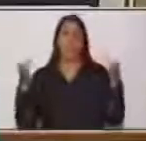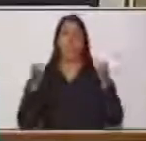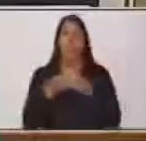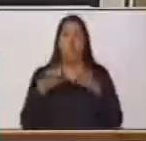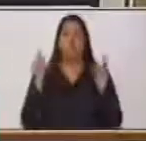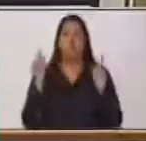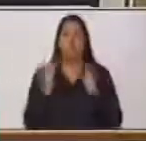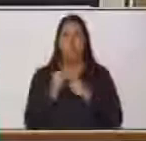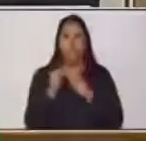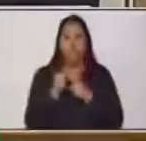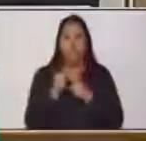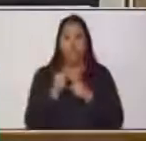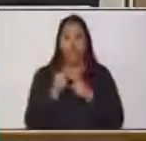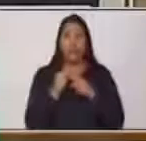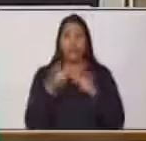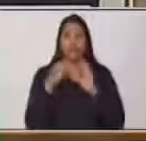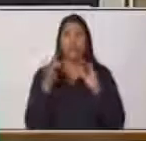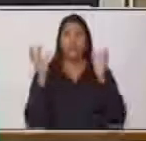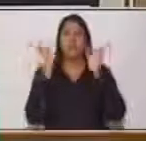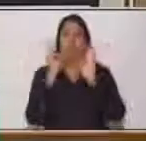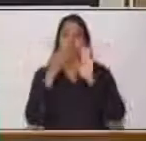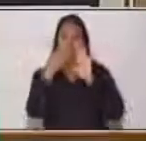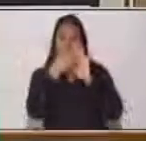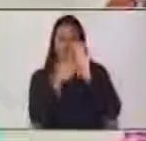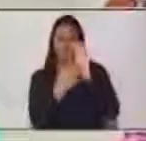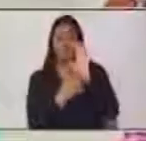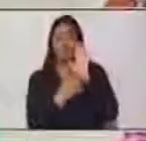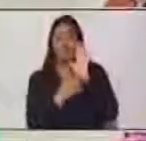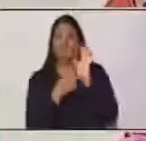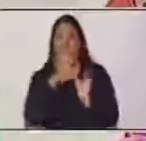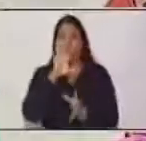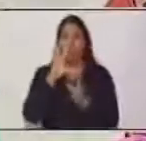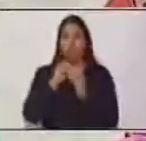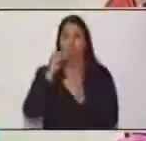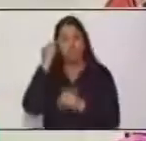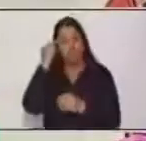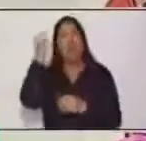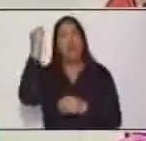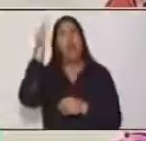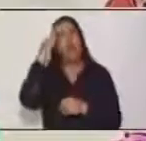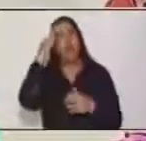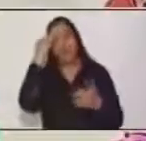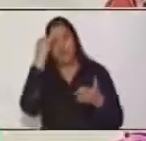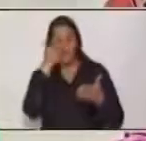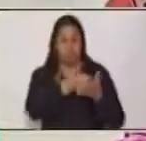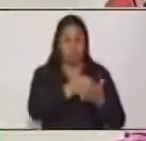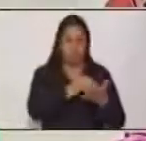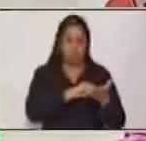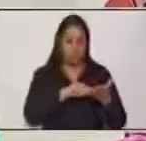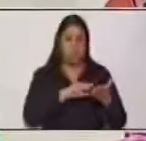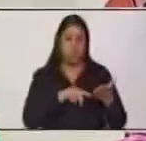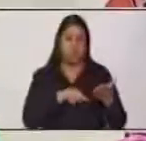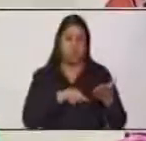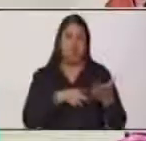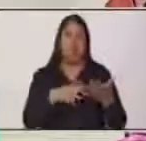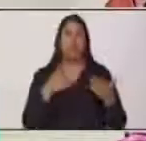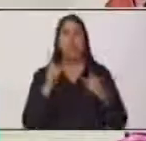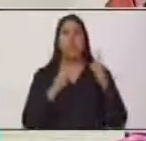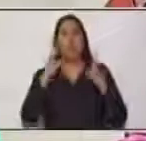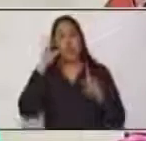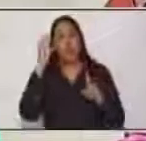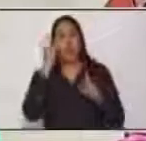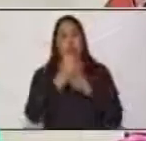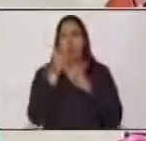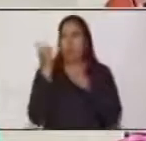enunciados que van a formar un párrafo y, asimismo, una idea. ¿Verdad? Con algún objetivo de informar,